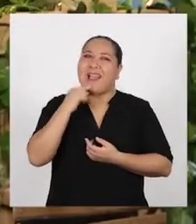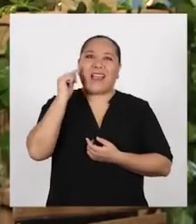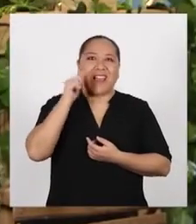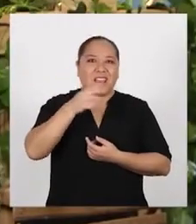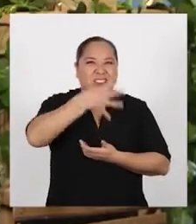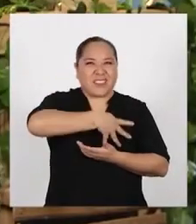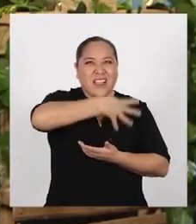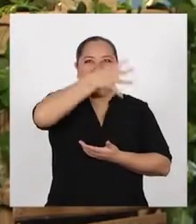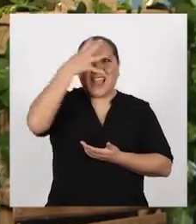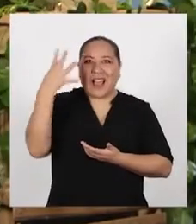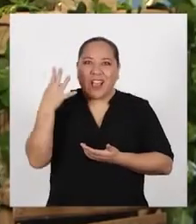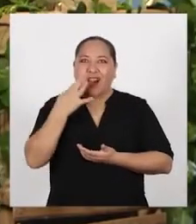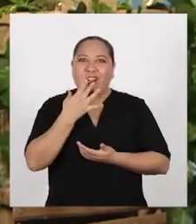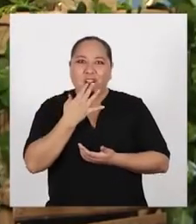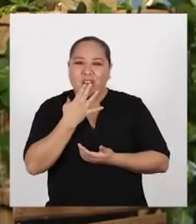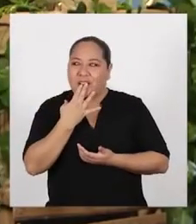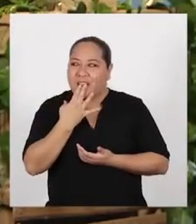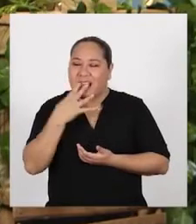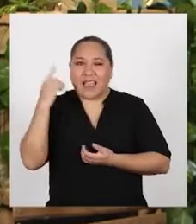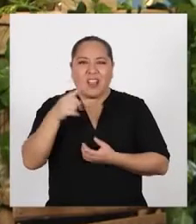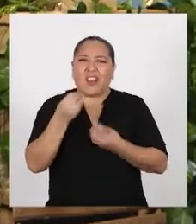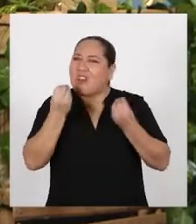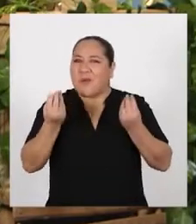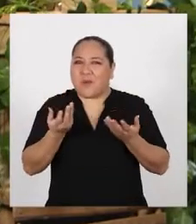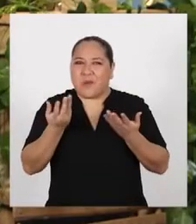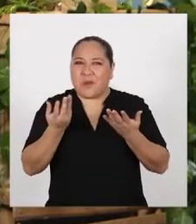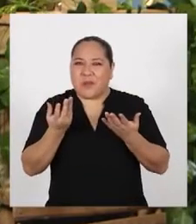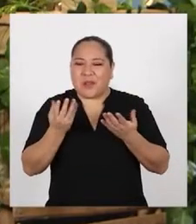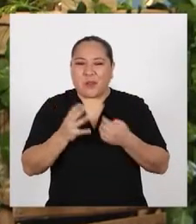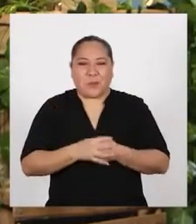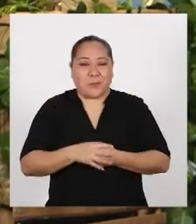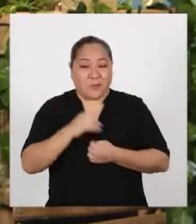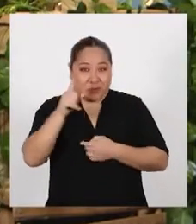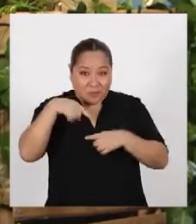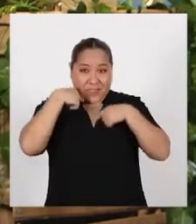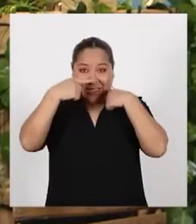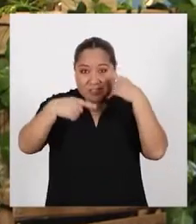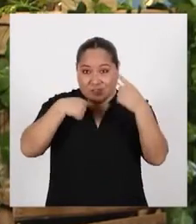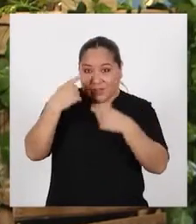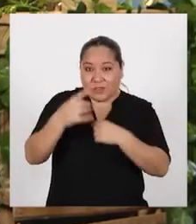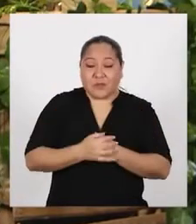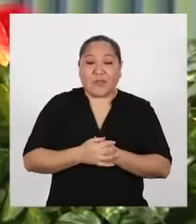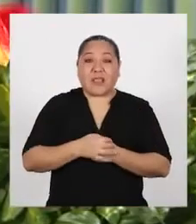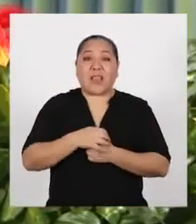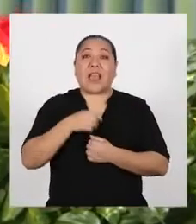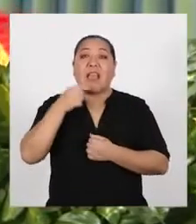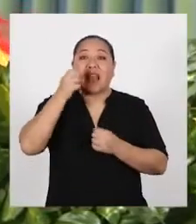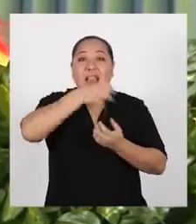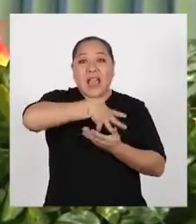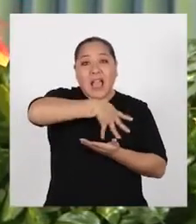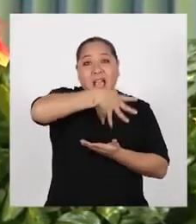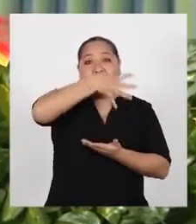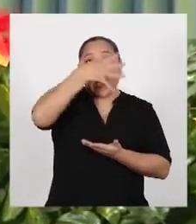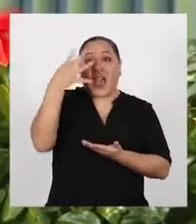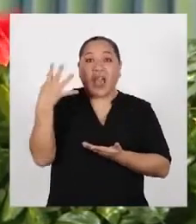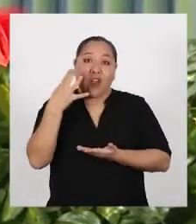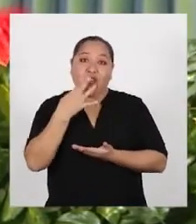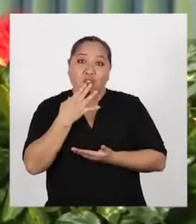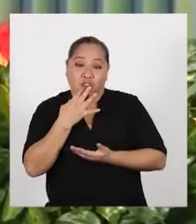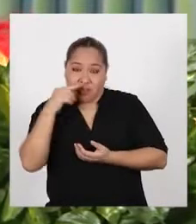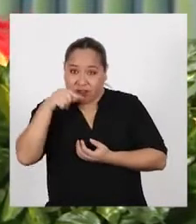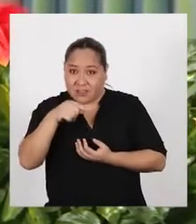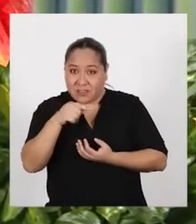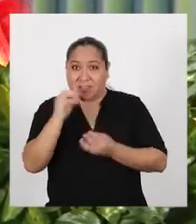arcoiris? ¿Cómo así? ¡Les cuento! El arcoiris